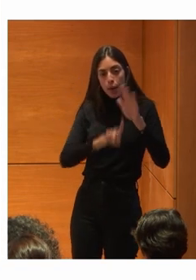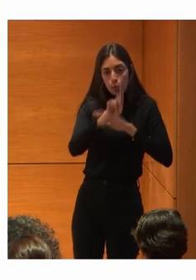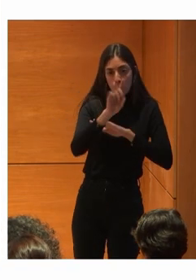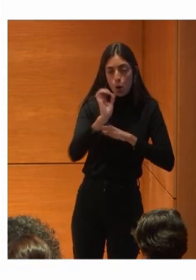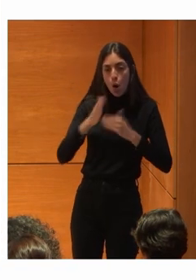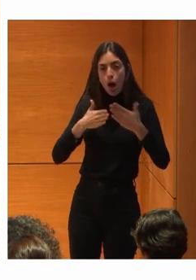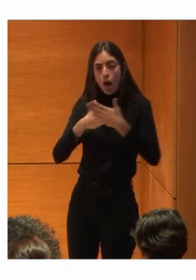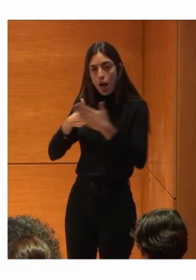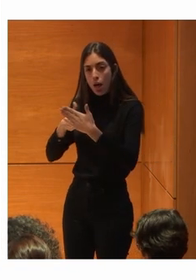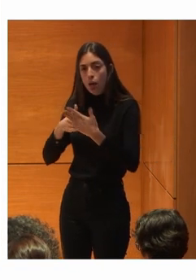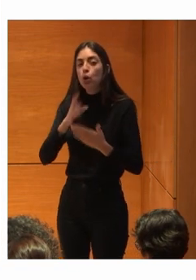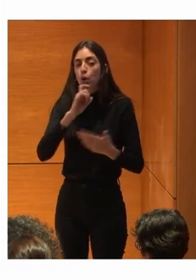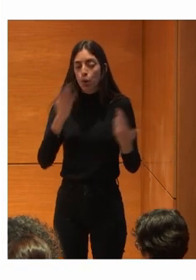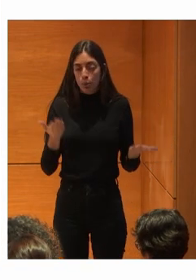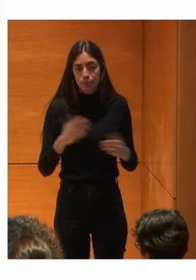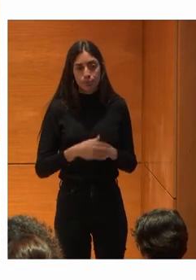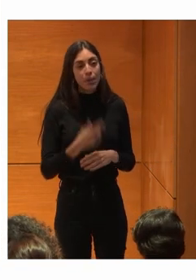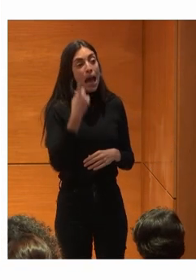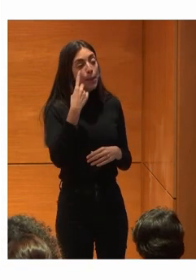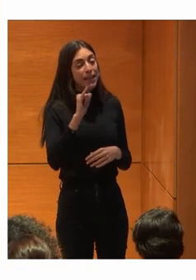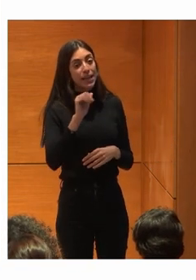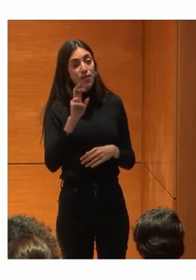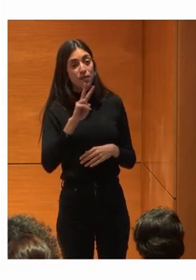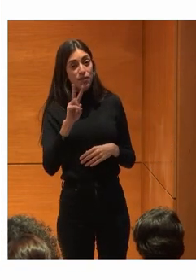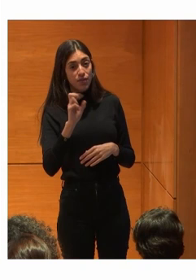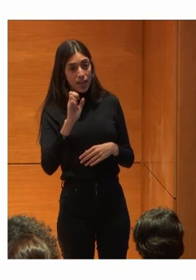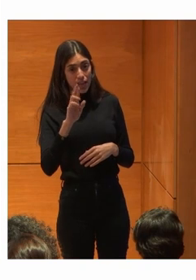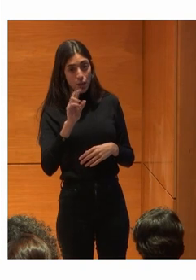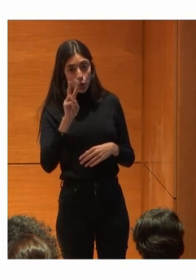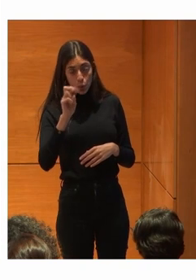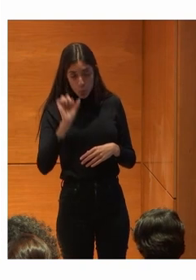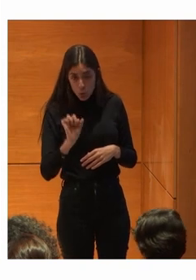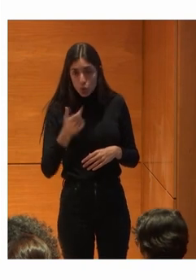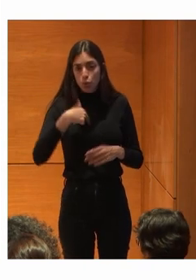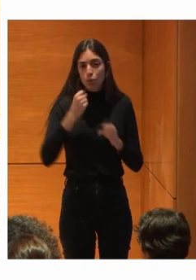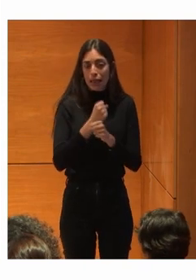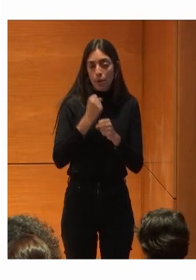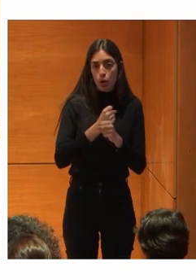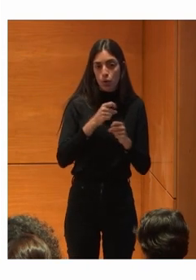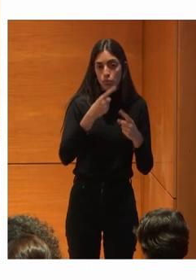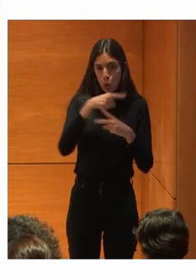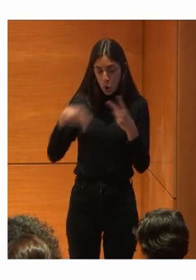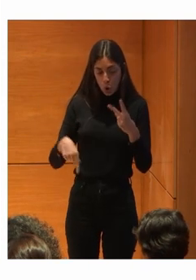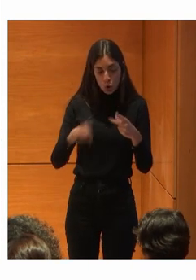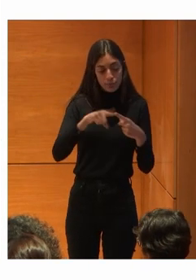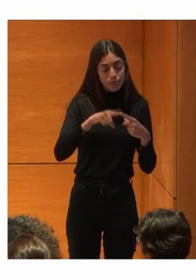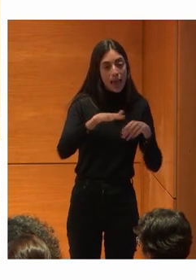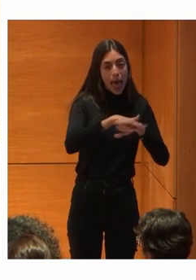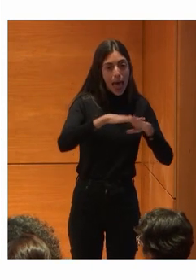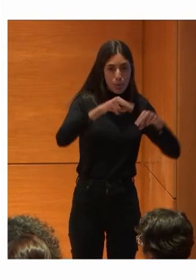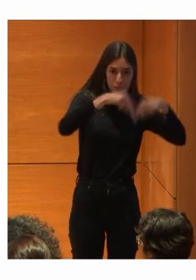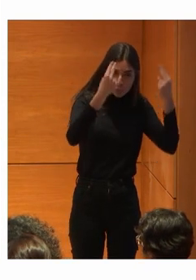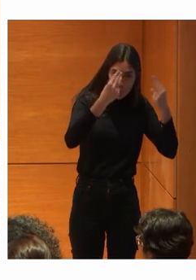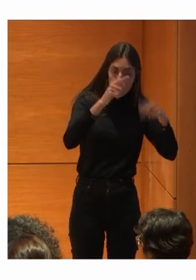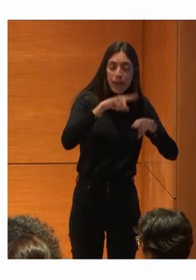¿Cómo lo ves Rosa? A ver Desde Iberus Al final Trabajamos Tenemos como dos campos Pues la Administración pública